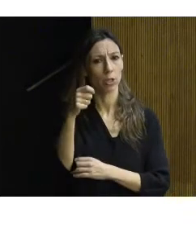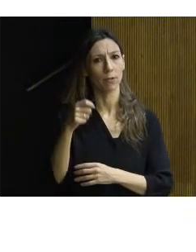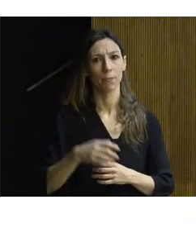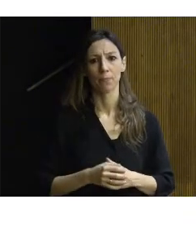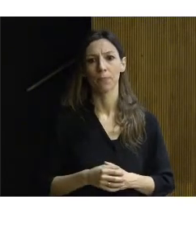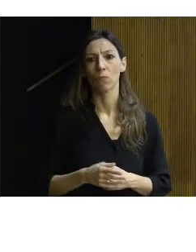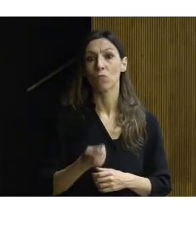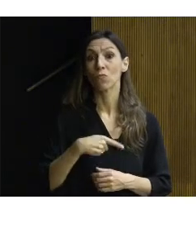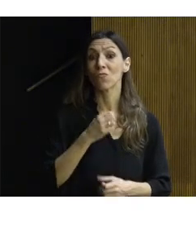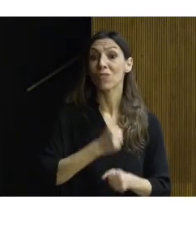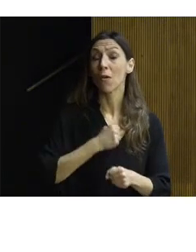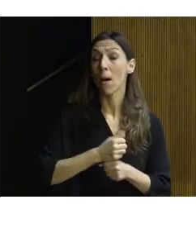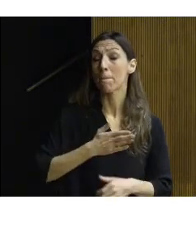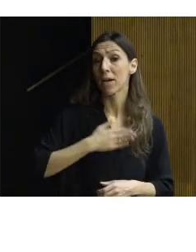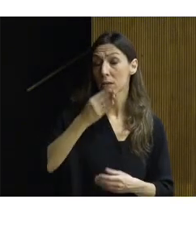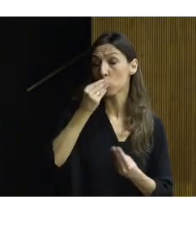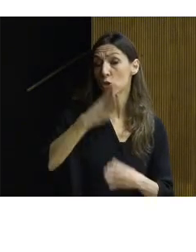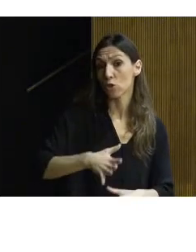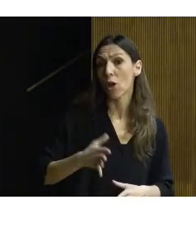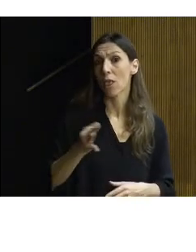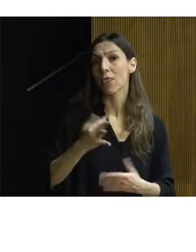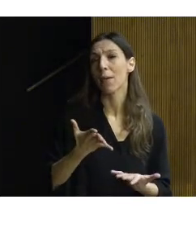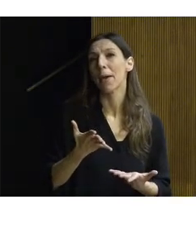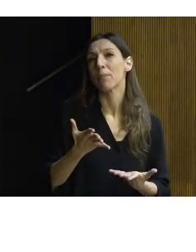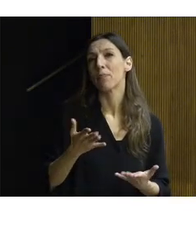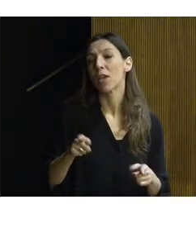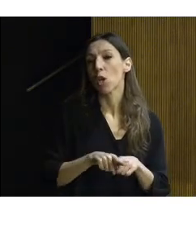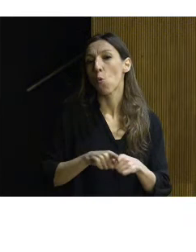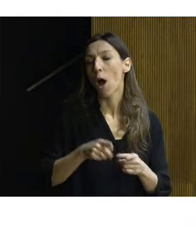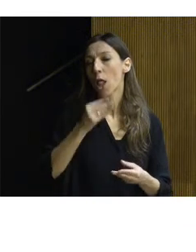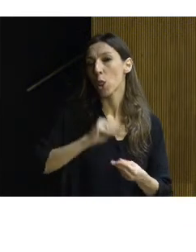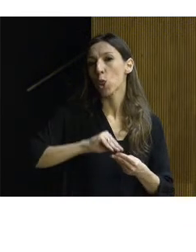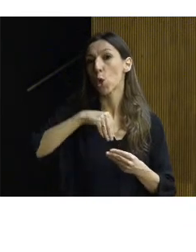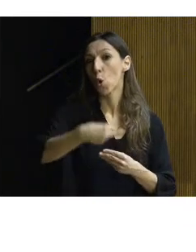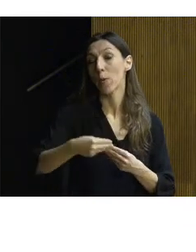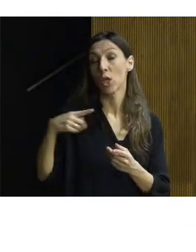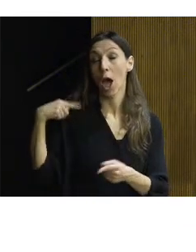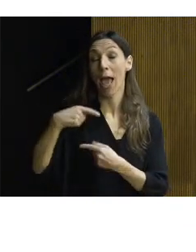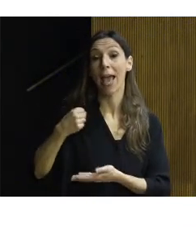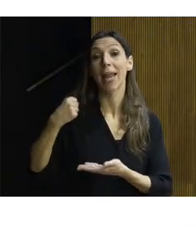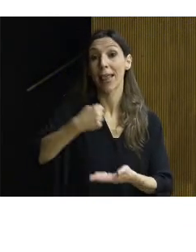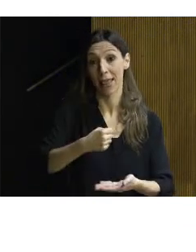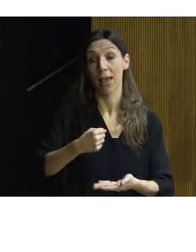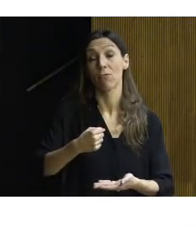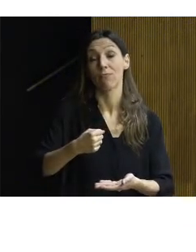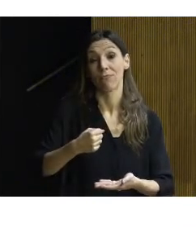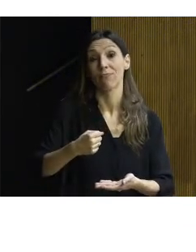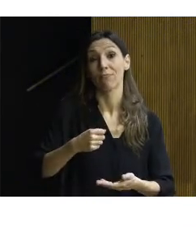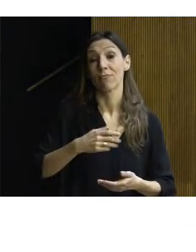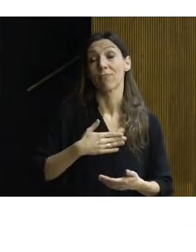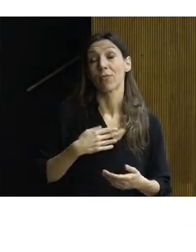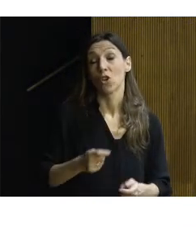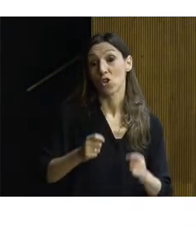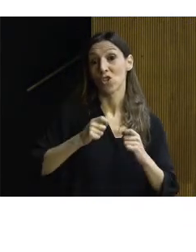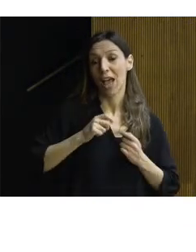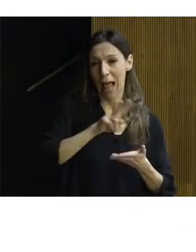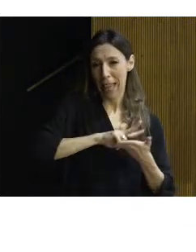Cuando trabajamos con patrimonio histórico, debemos tratarlo lo mismo que a un documento recibido en herencia, que nos permite leer el pasado. Nuestras intervenciones en él